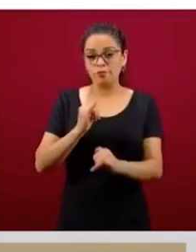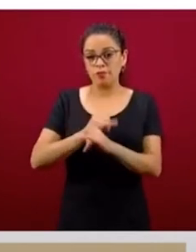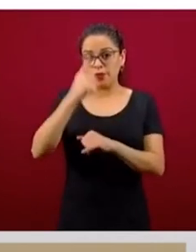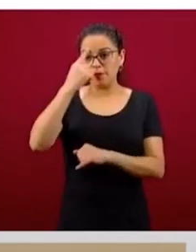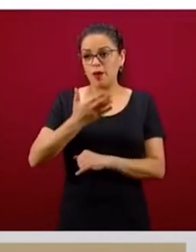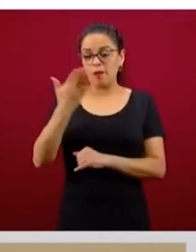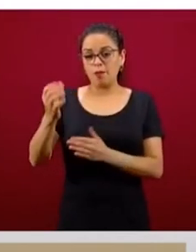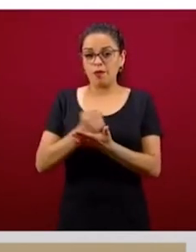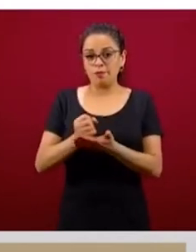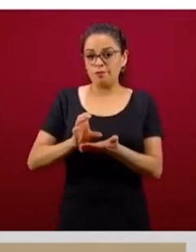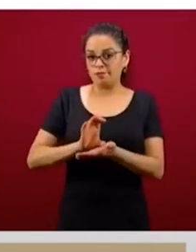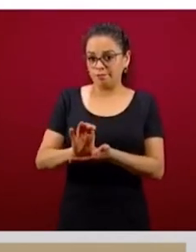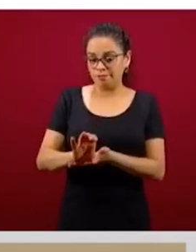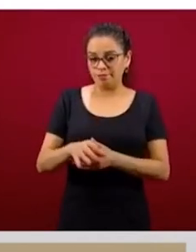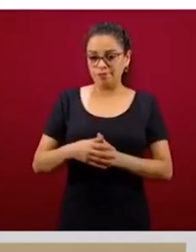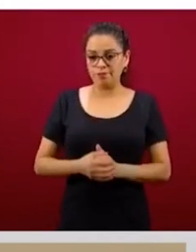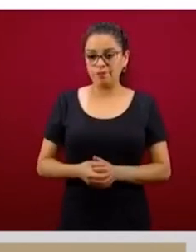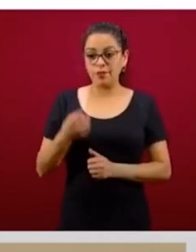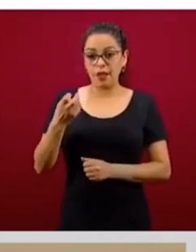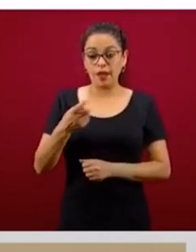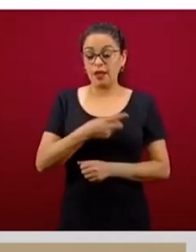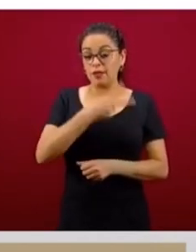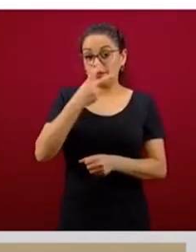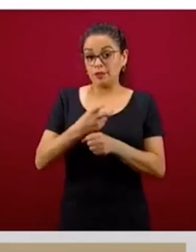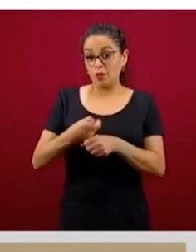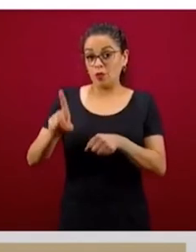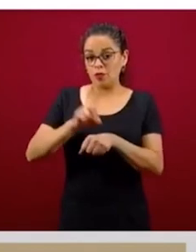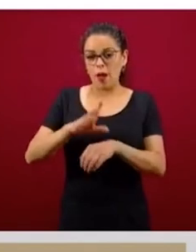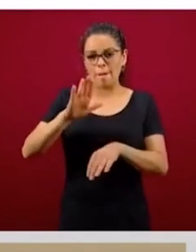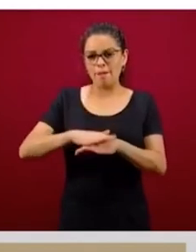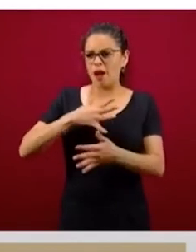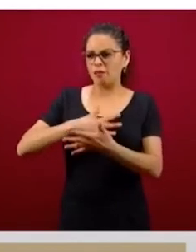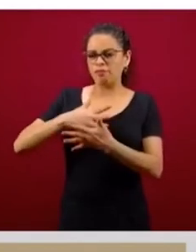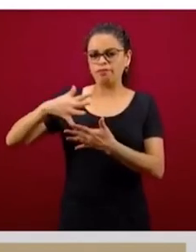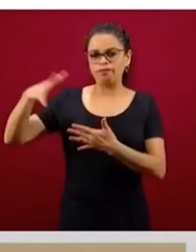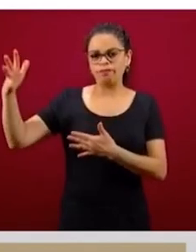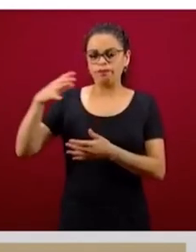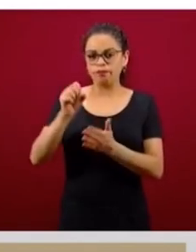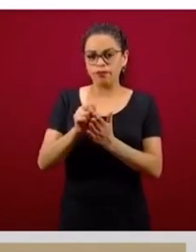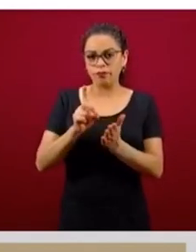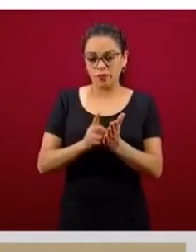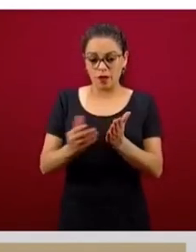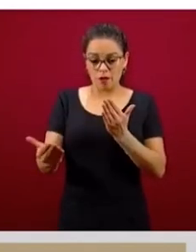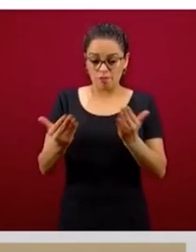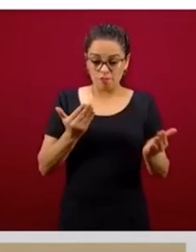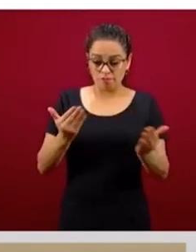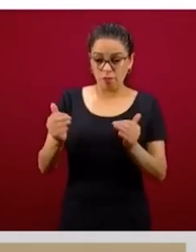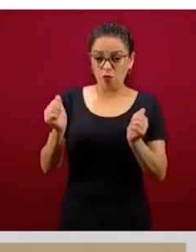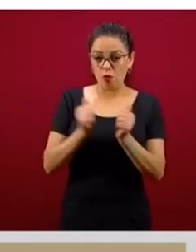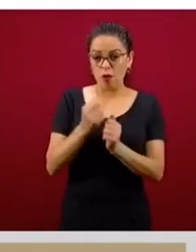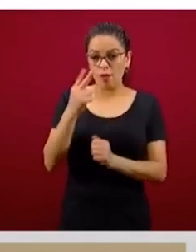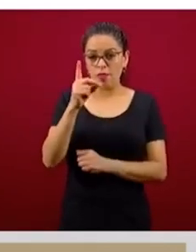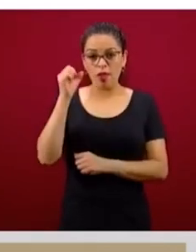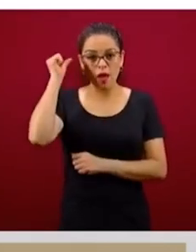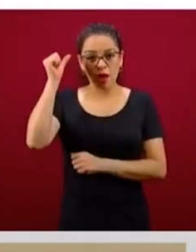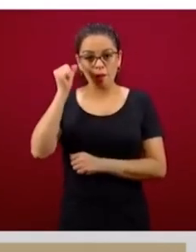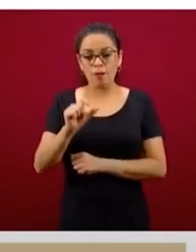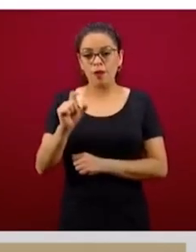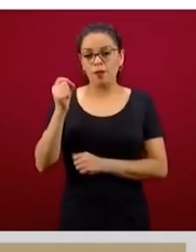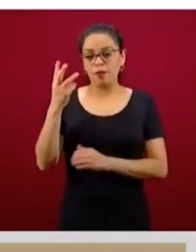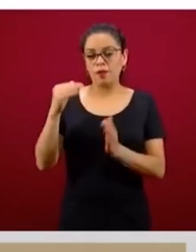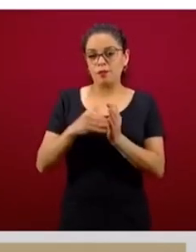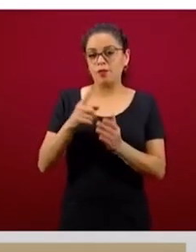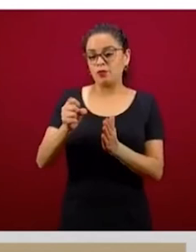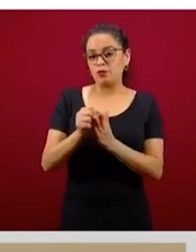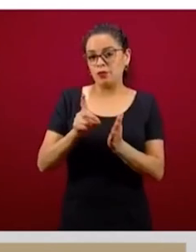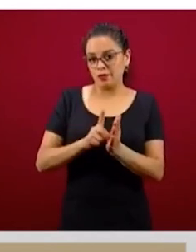segundo día de mayor solicitudes, sólo comparable con el 25 de abril, que hubo 23 mil solicitudes, es decir, el día